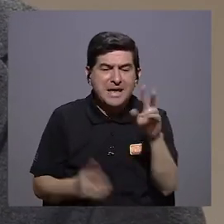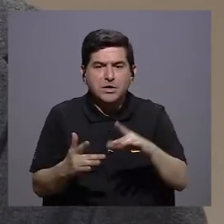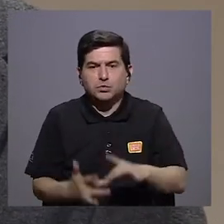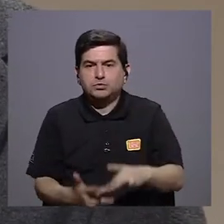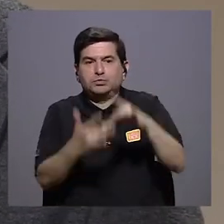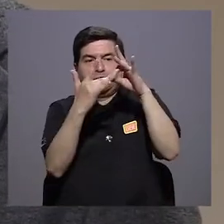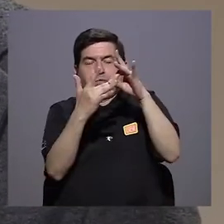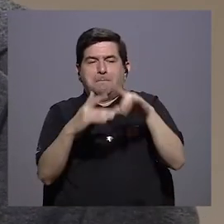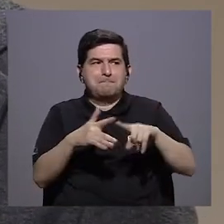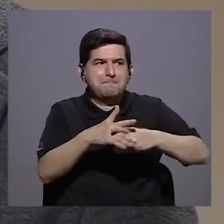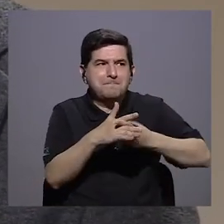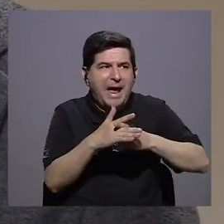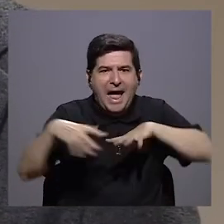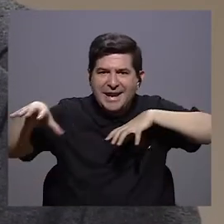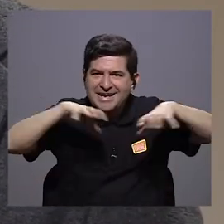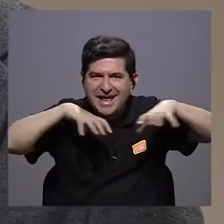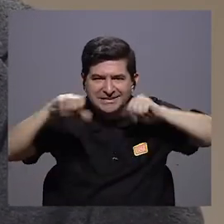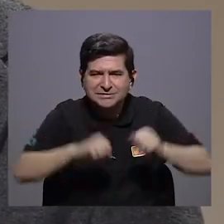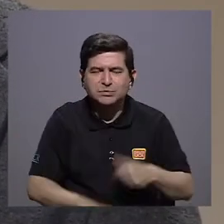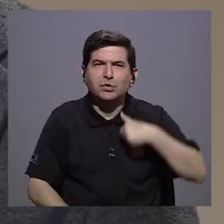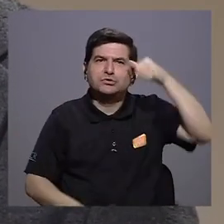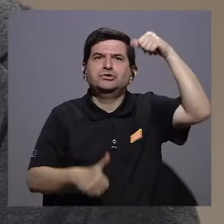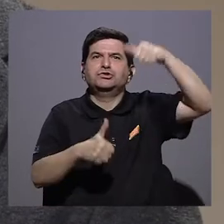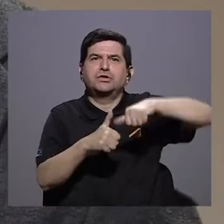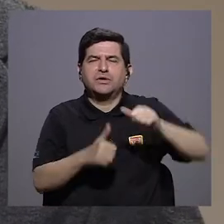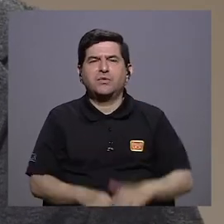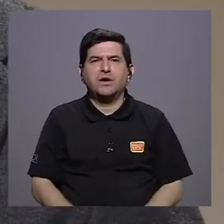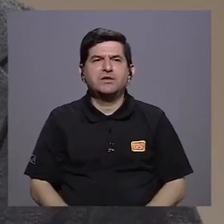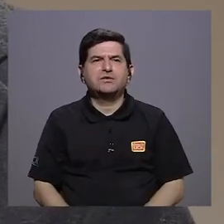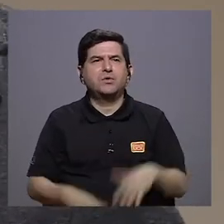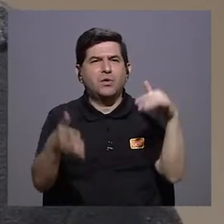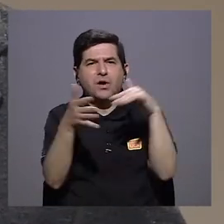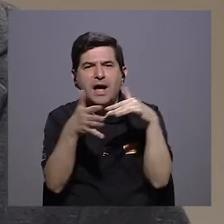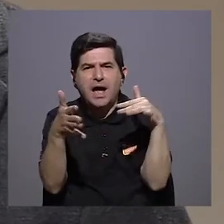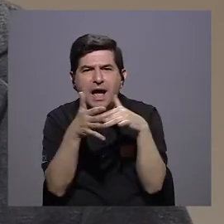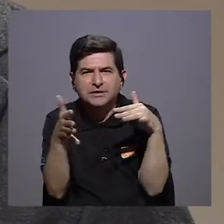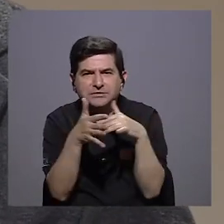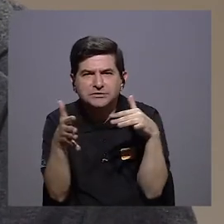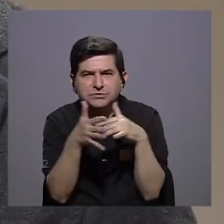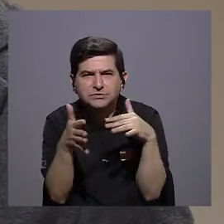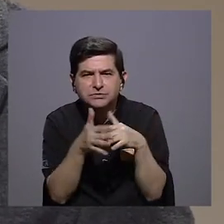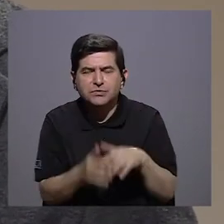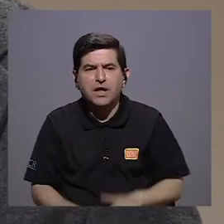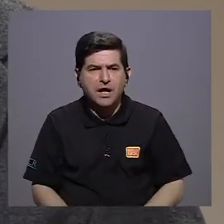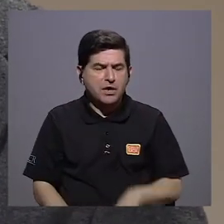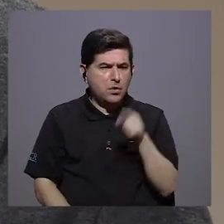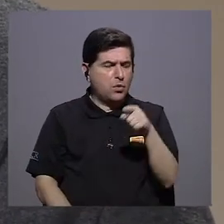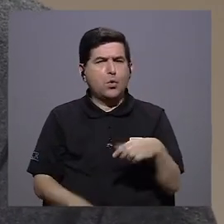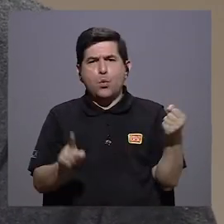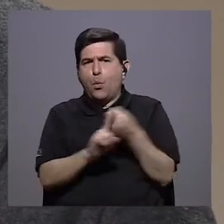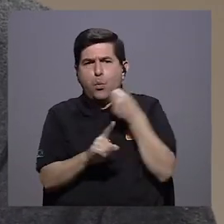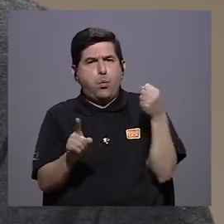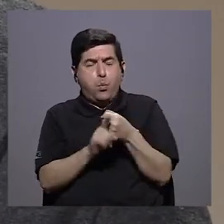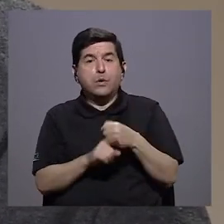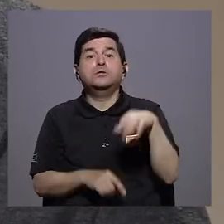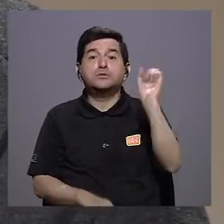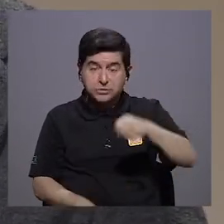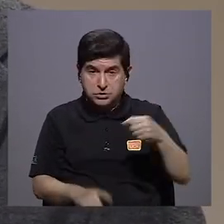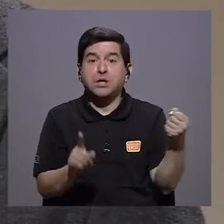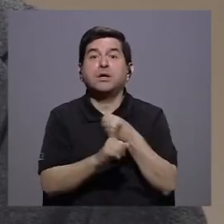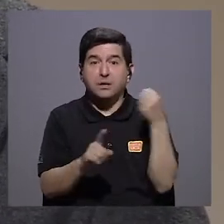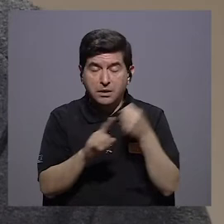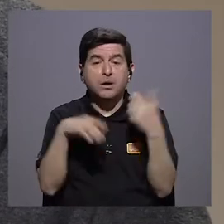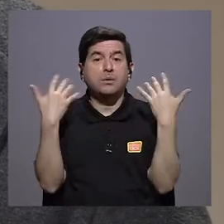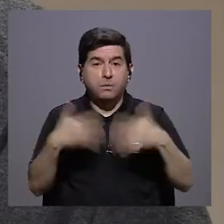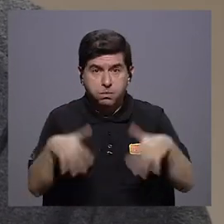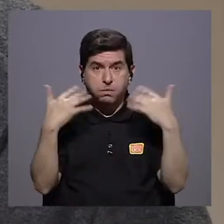sentido de que es un mecanismo de acción. Me acuerdo que cuando empezaron a estudiar el... Exactamente violento, doctor. Es súper violento, exactamente, porque tiene